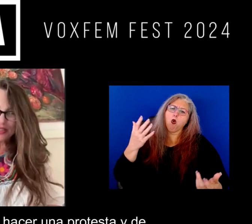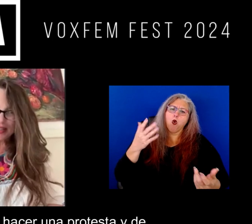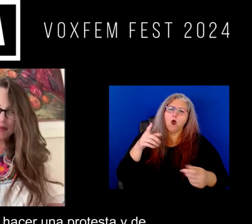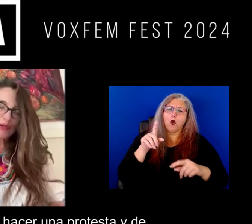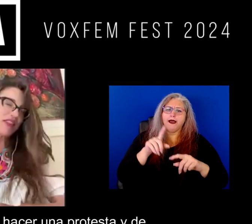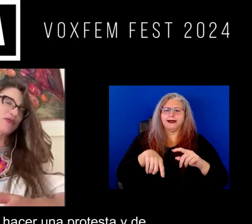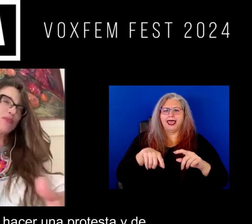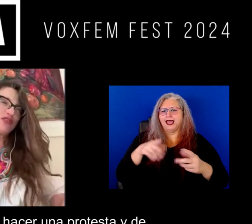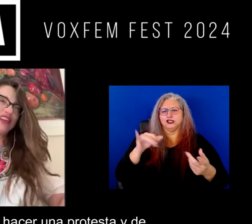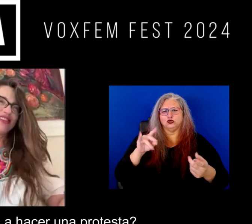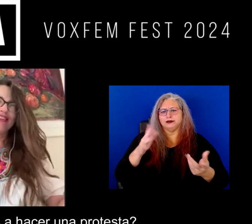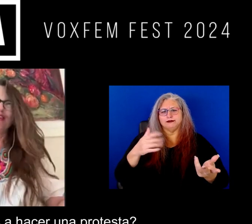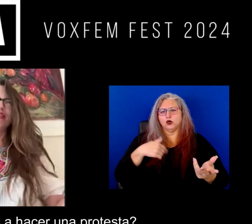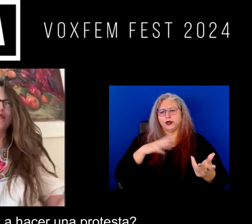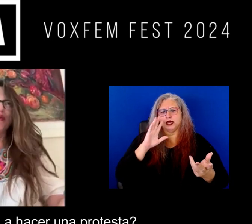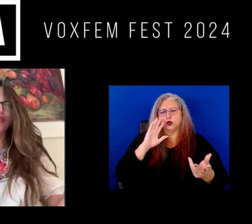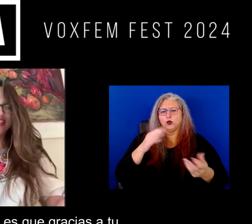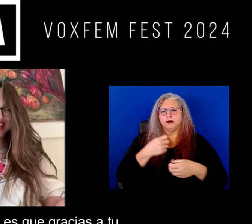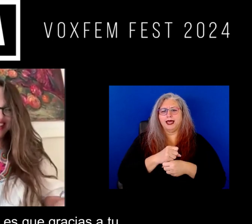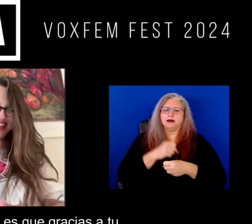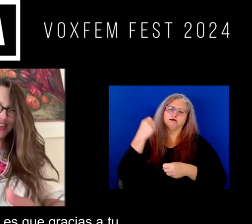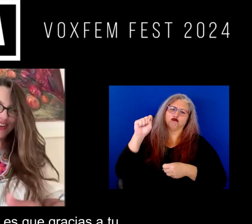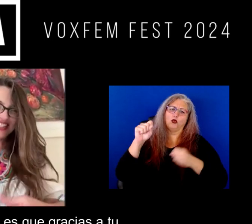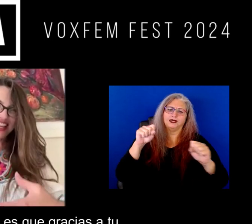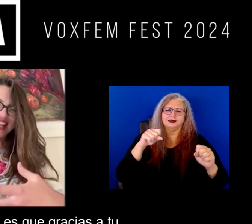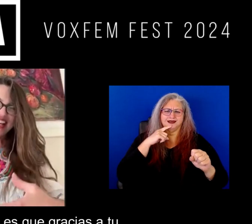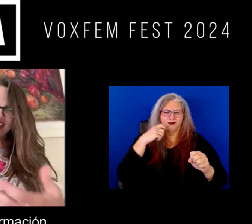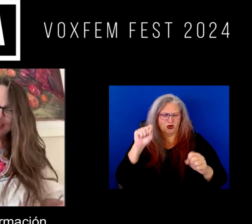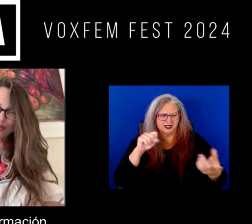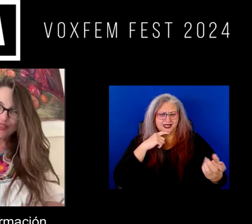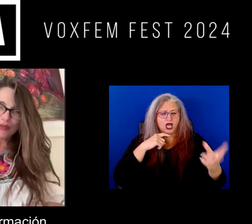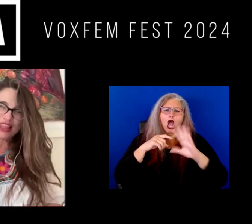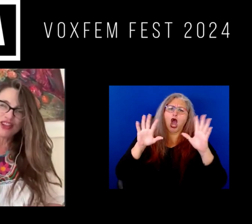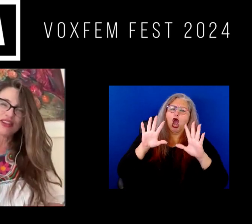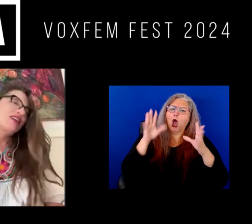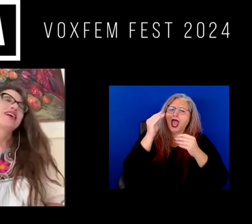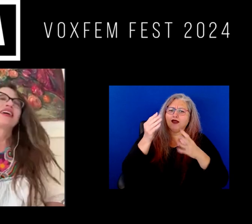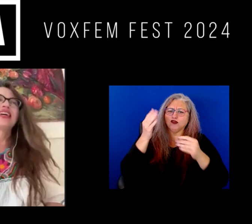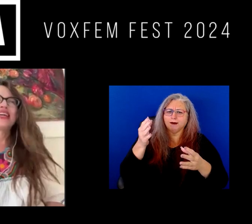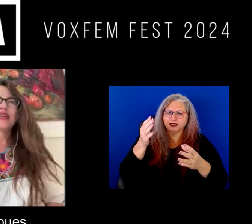ser Judith que vamos a hacer una protesta y digo que vas a hacer una protesta y dije no, no, es que gracias a tu información